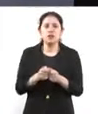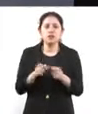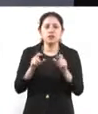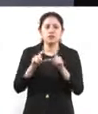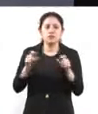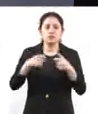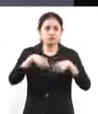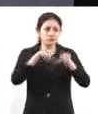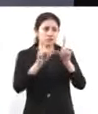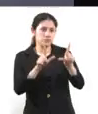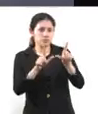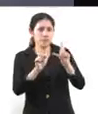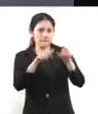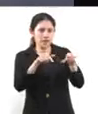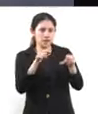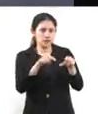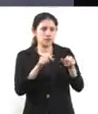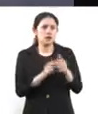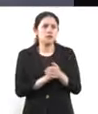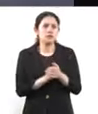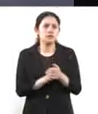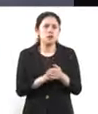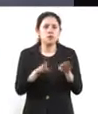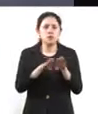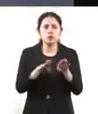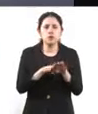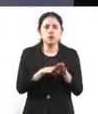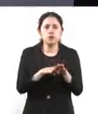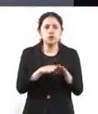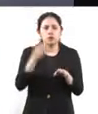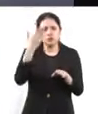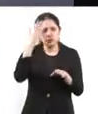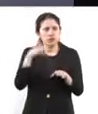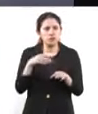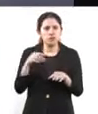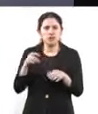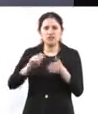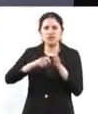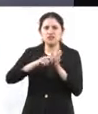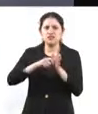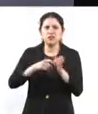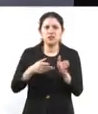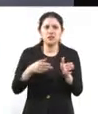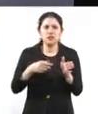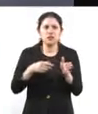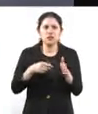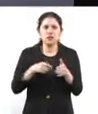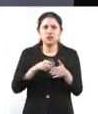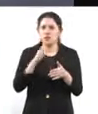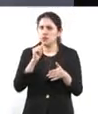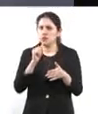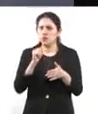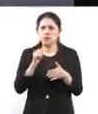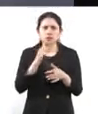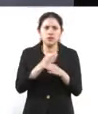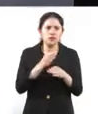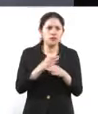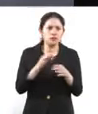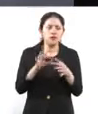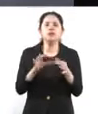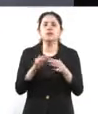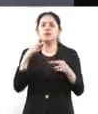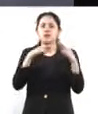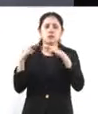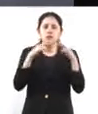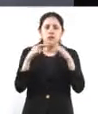donde puedo ingresar con llave. No sé si ya lo tenemos abierto, si no, lo explico muy rápido. Para no perder tiempo metiendo